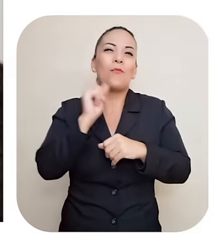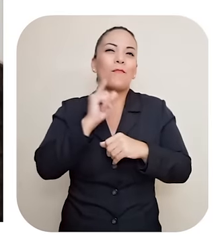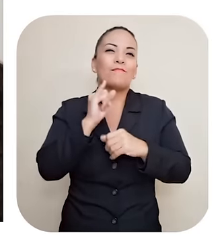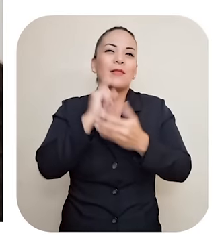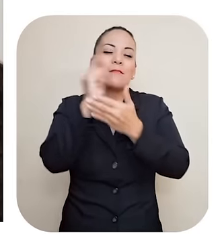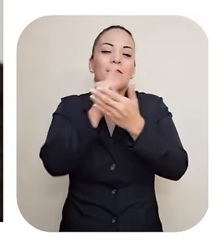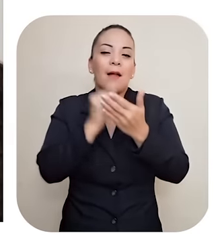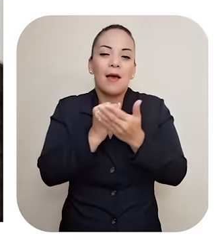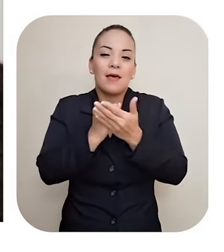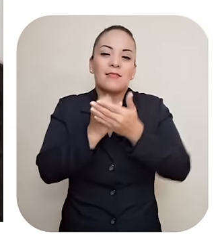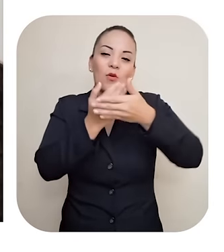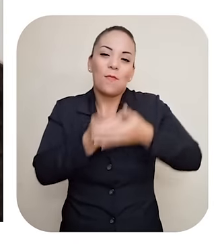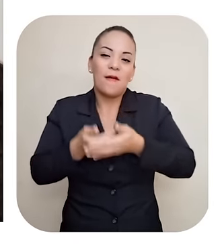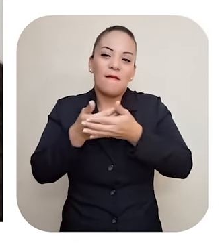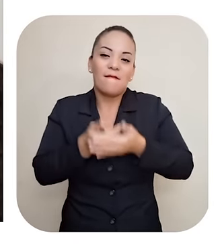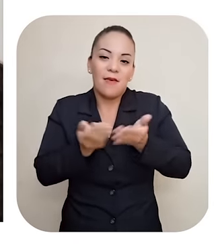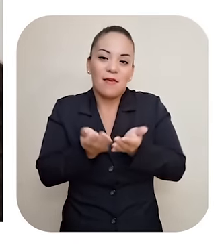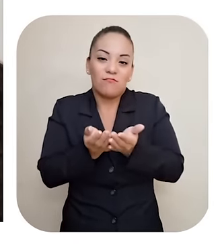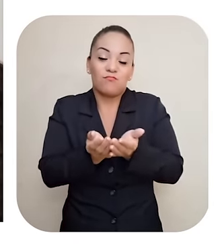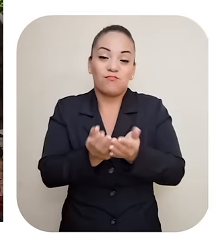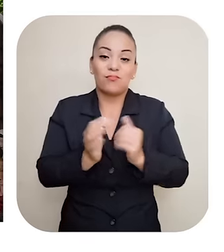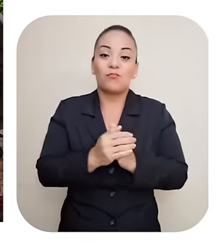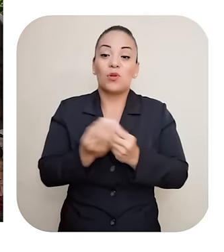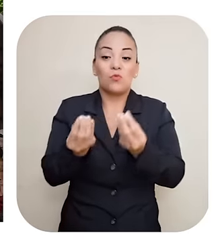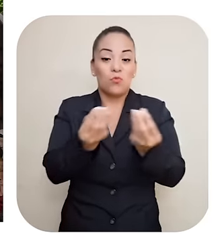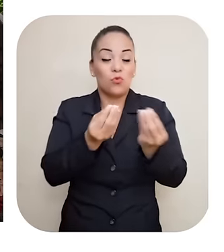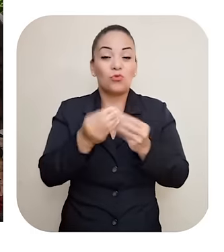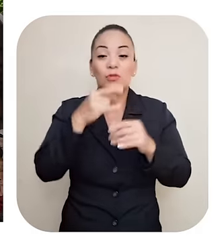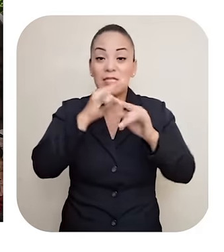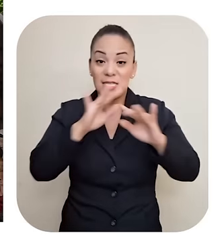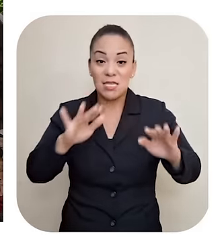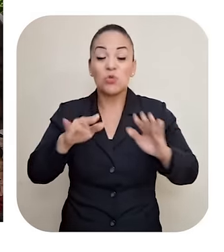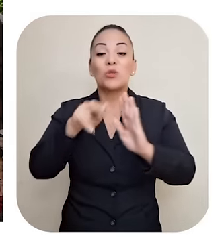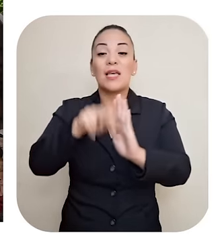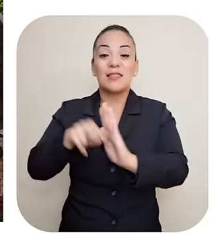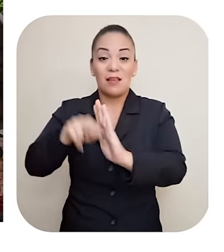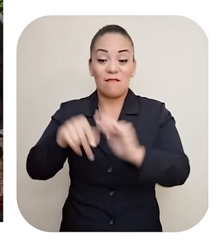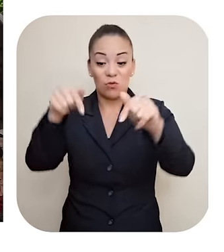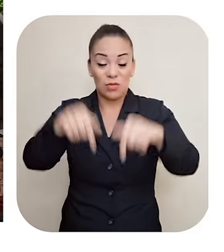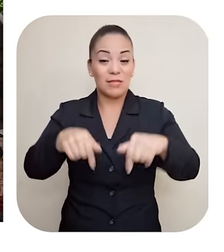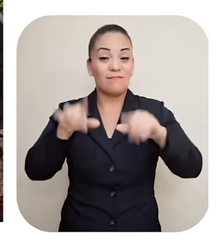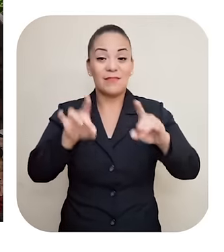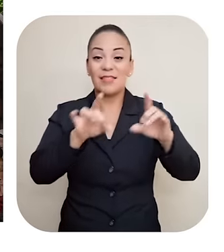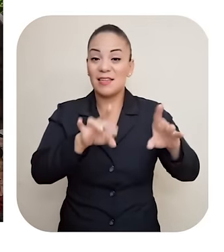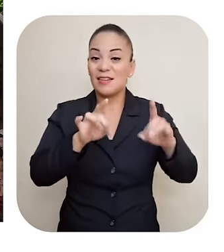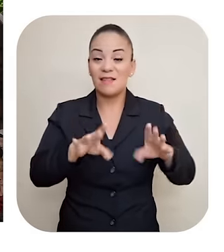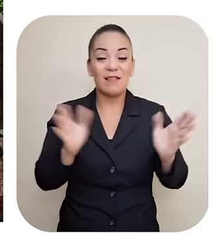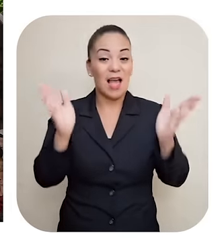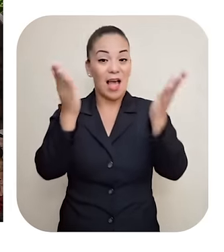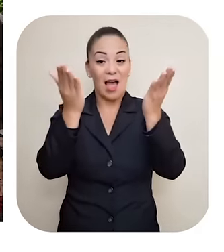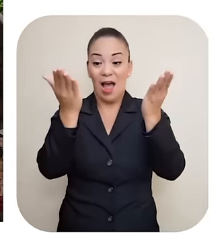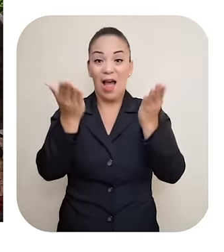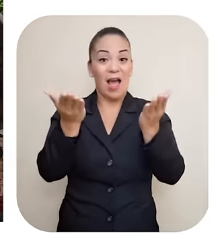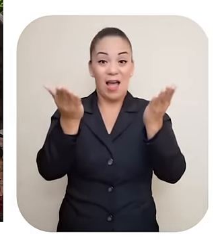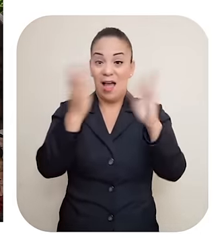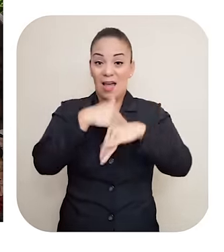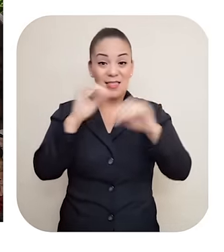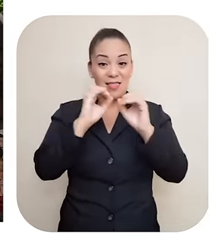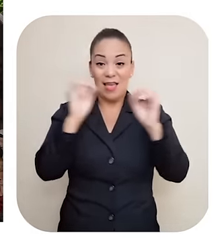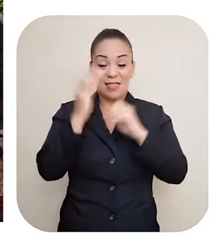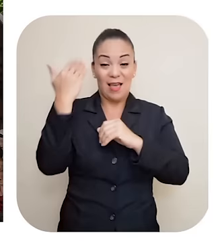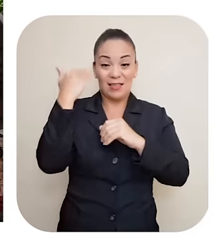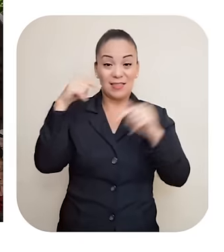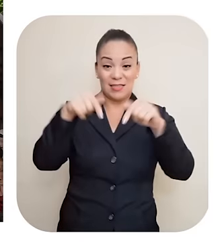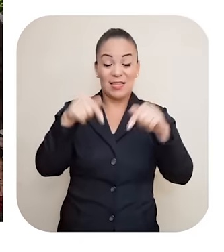restos De 9 niños Enterrados ahí Donde esto era un caos No había electricidad No había nada Habían 28 centros De distribución de droga